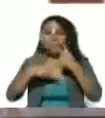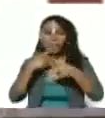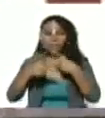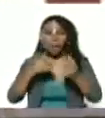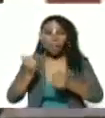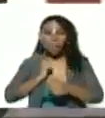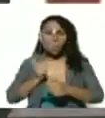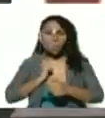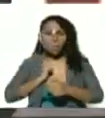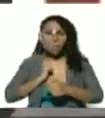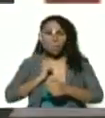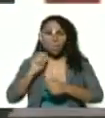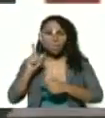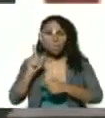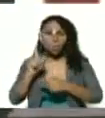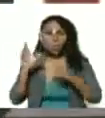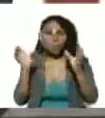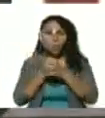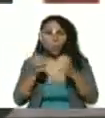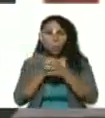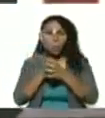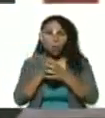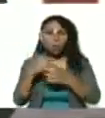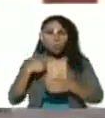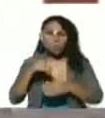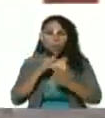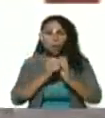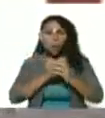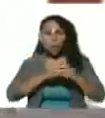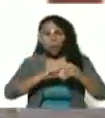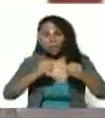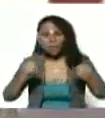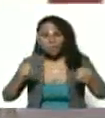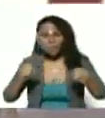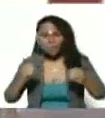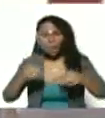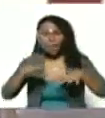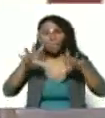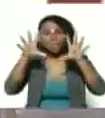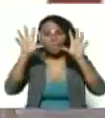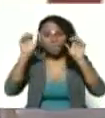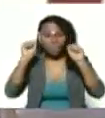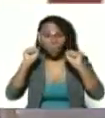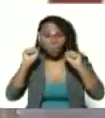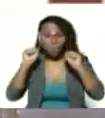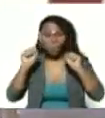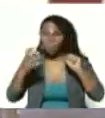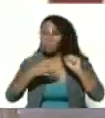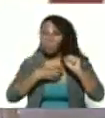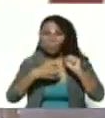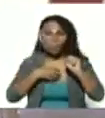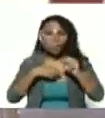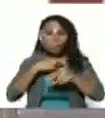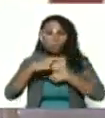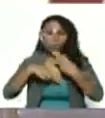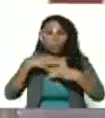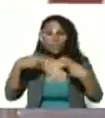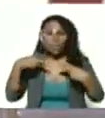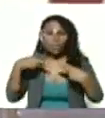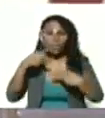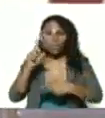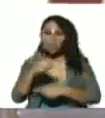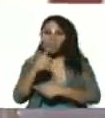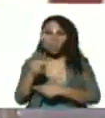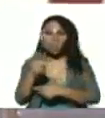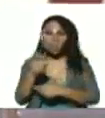cual sea en nuestros partidos en nuestras organizaciones entendamos que no se puede ser revolucionario si no se